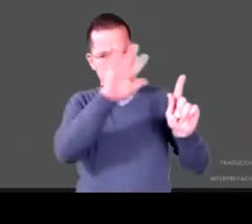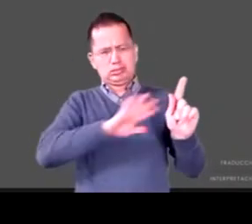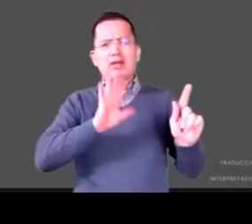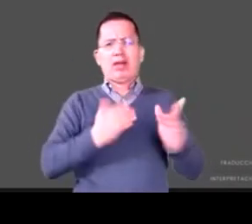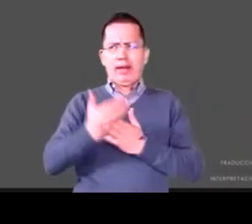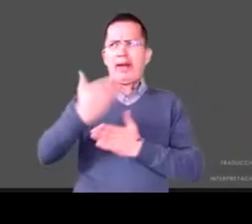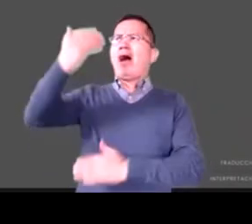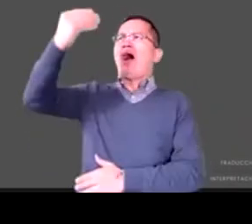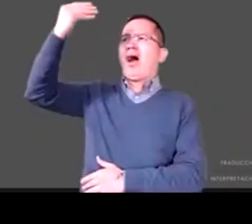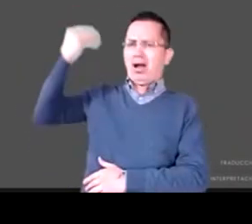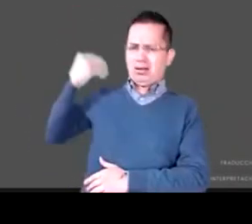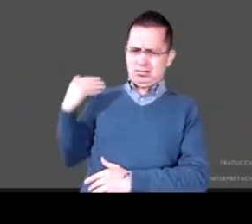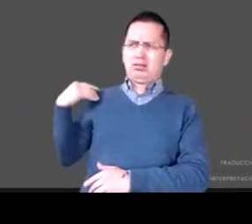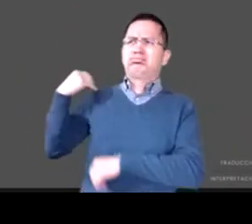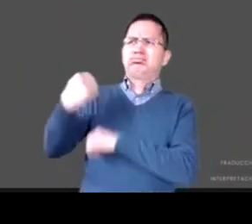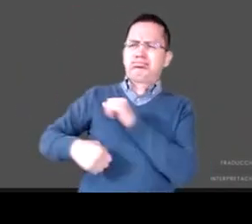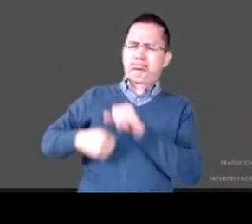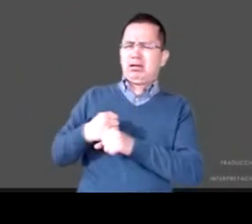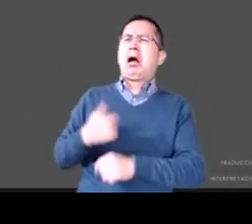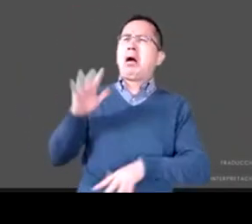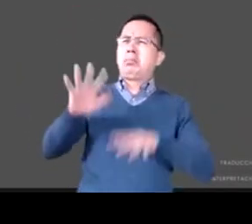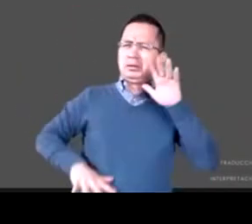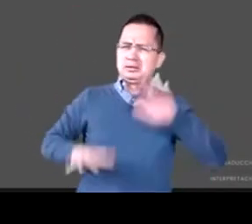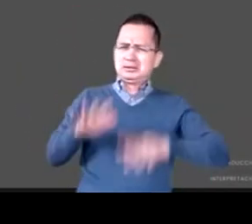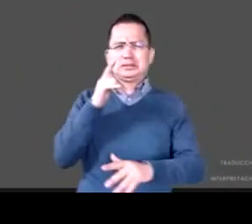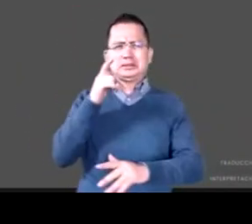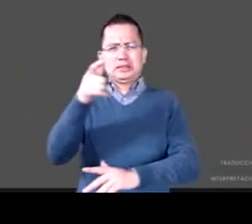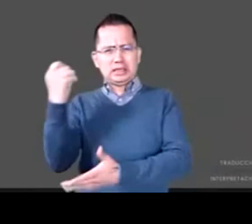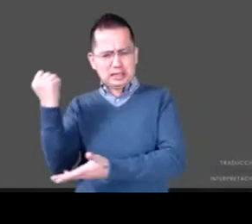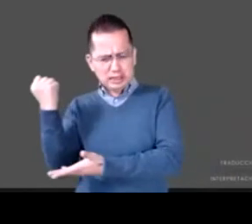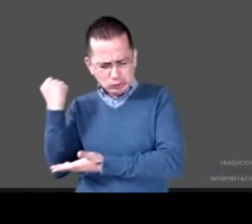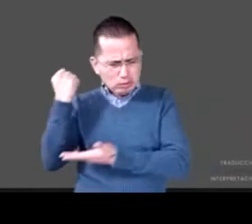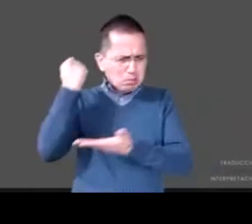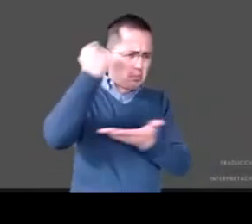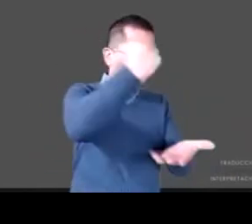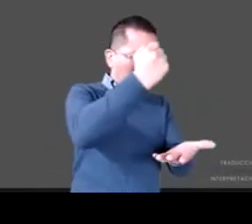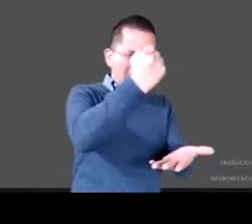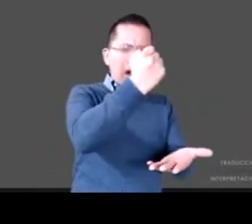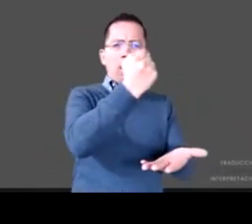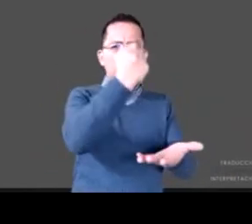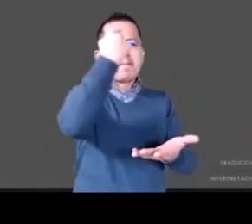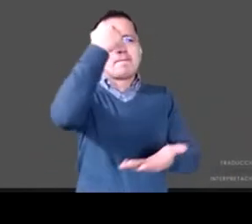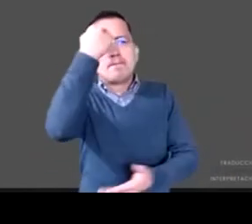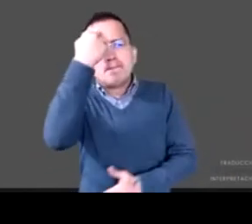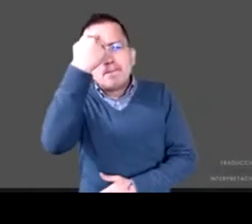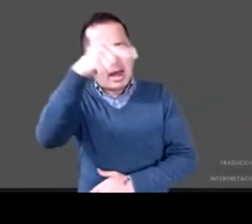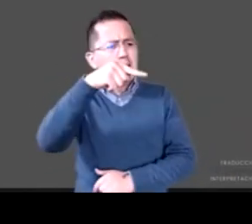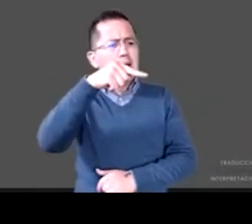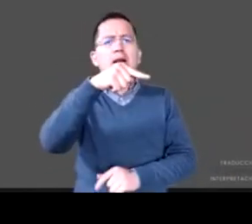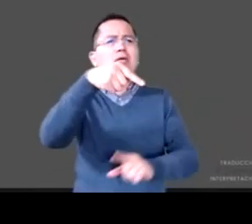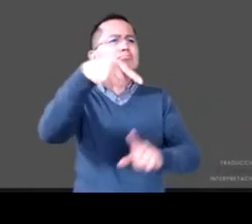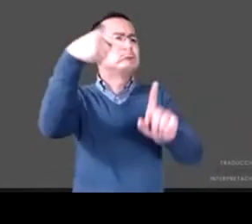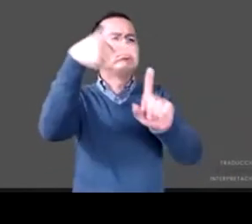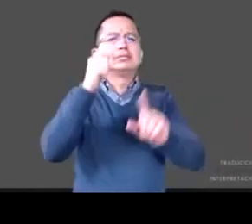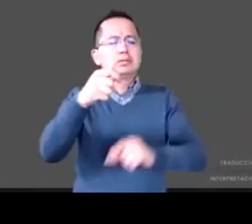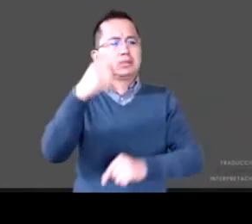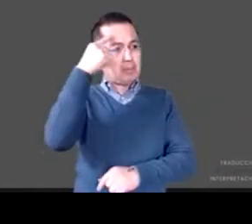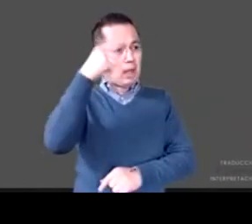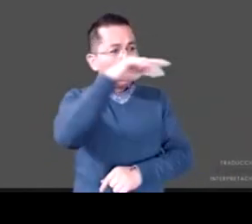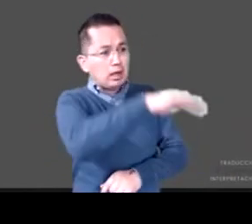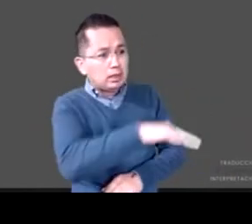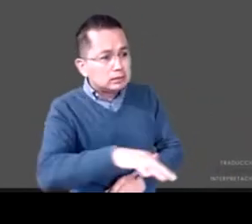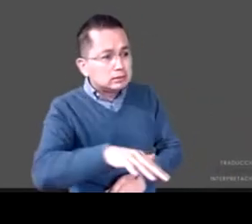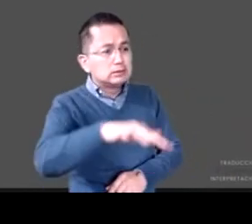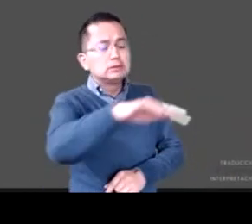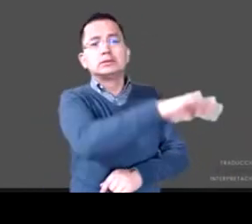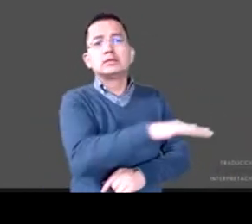que lo que tuvieron o tienen como propósito es romper el llamado círculo o